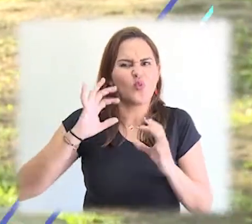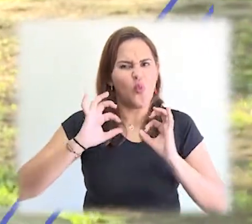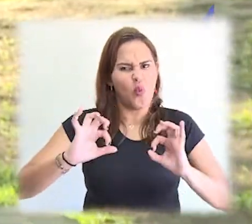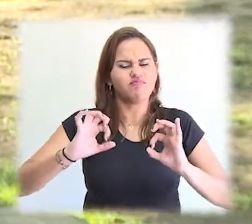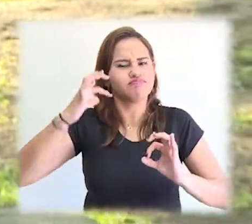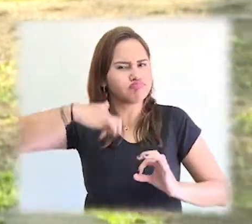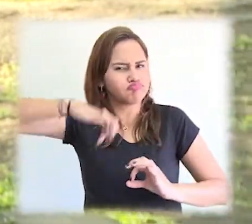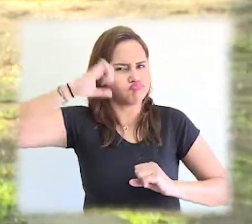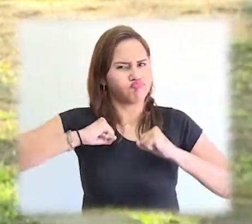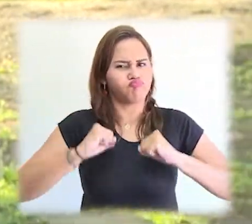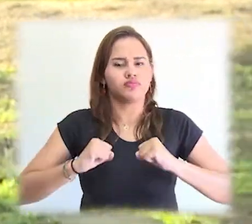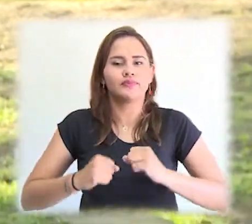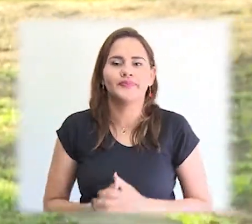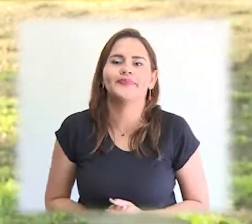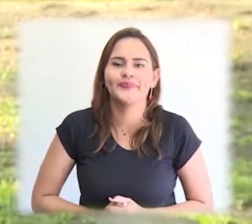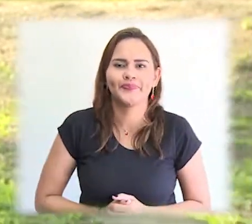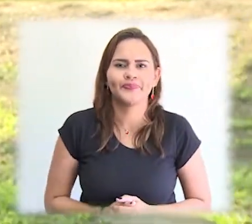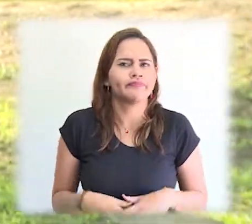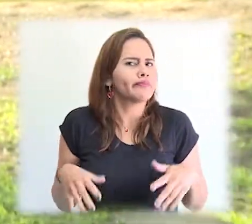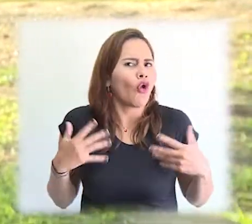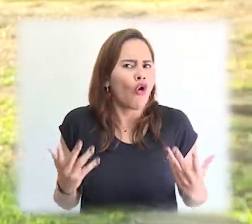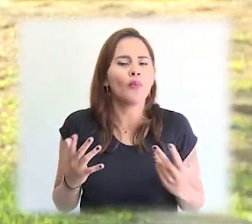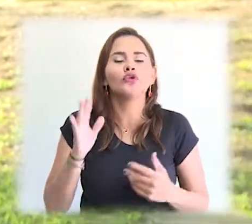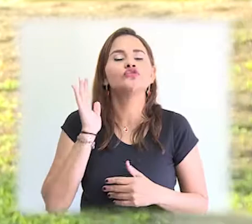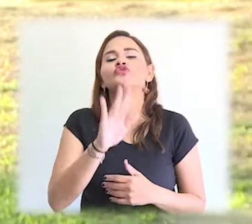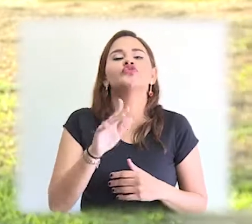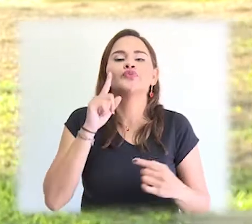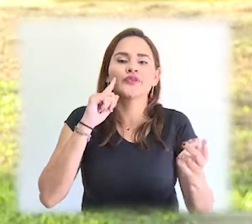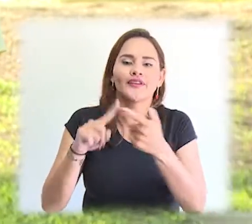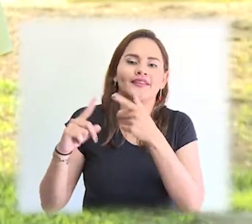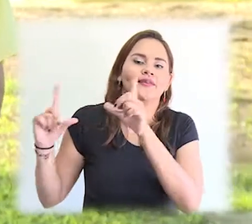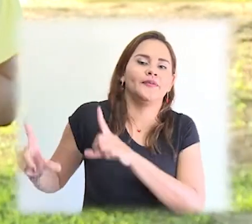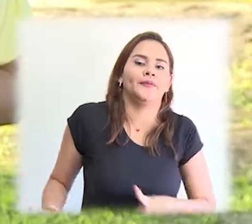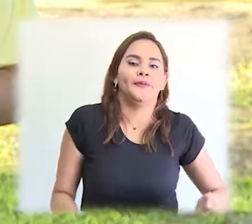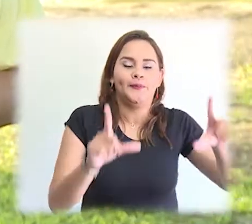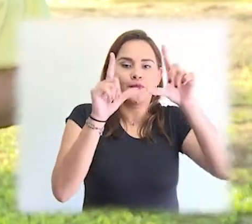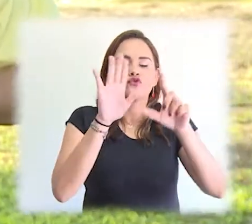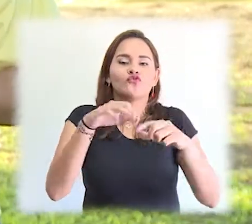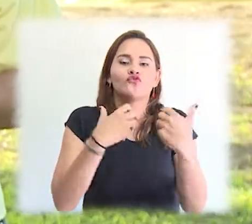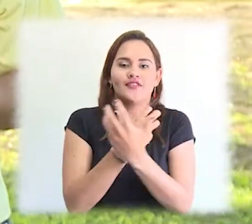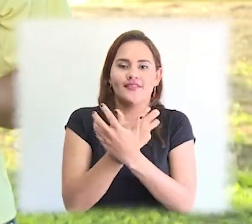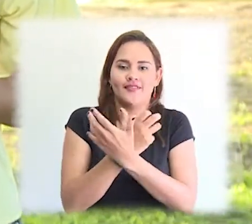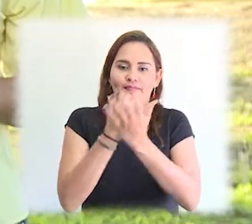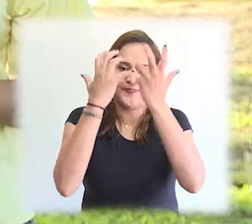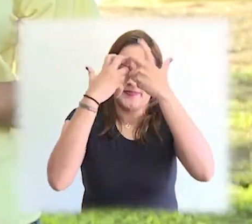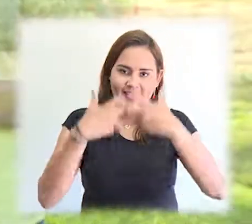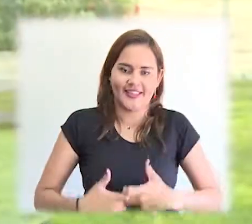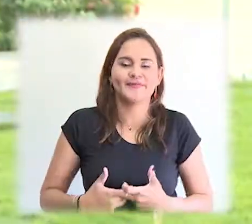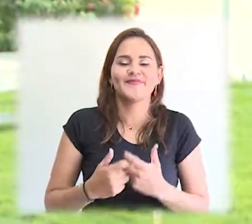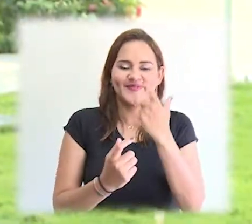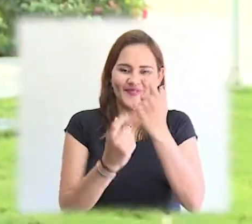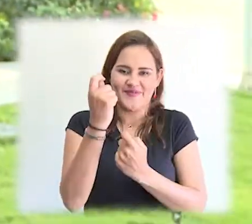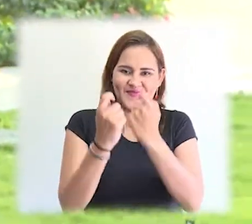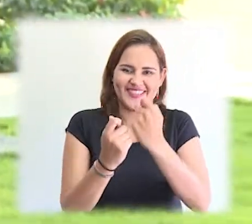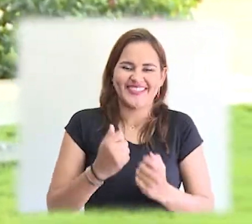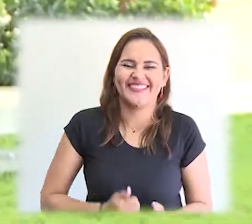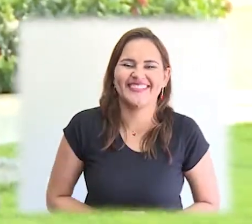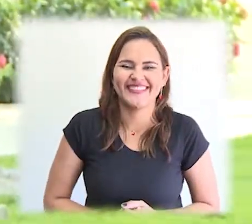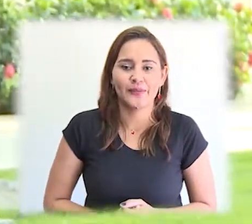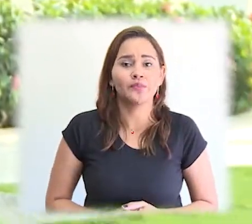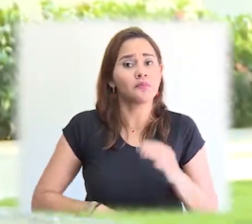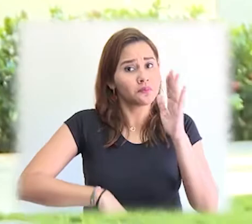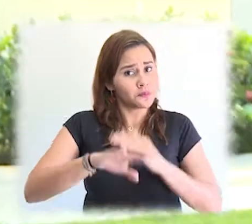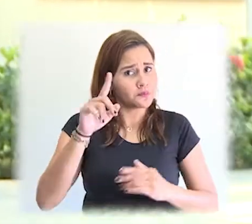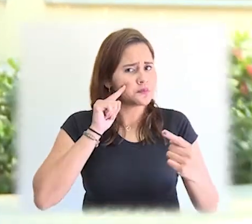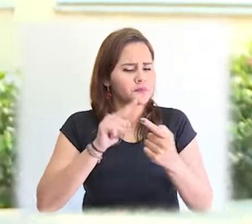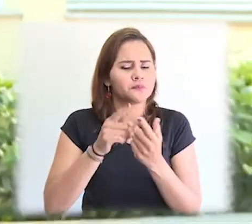La Universidad del Magdalena trabaja en fortalecer competencias profesionales en disciplinas empresariales de la región. Esto a través de la